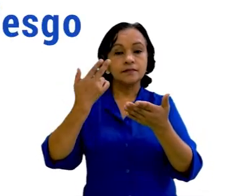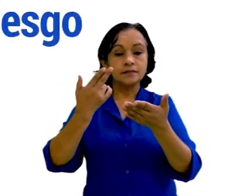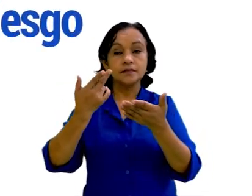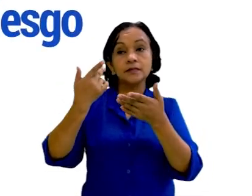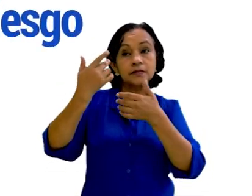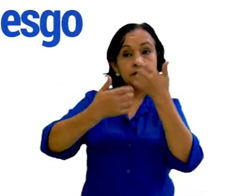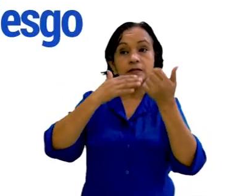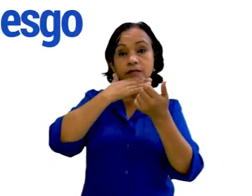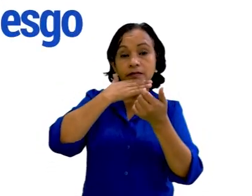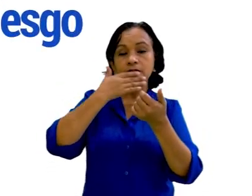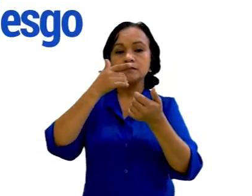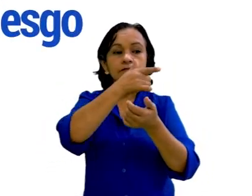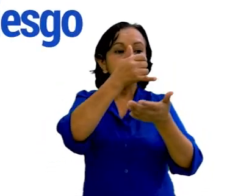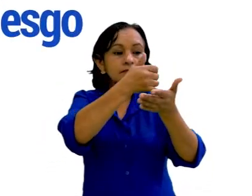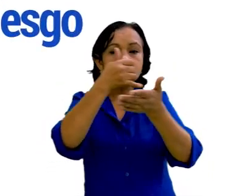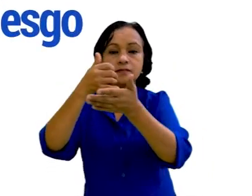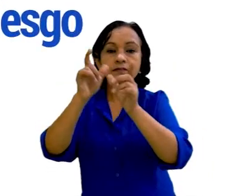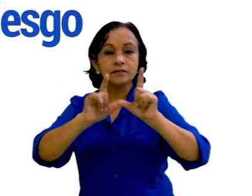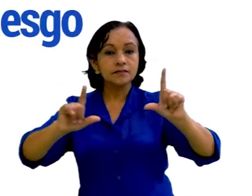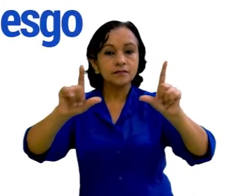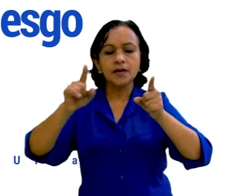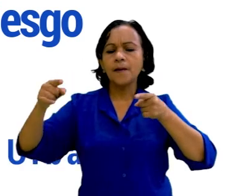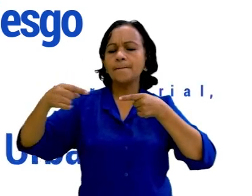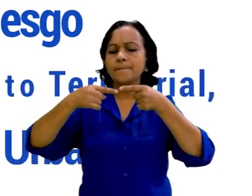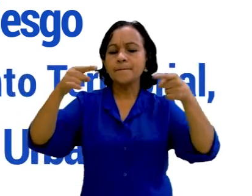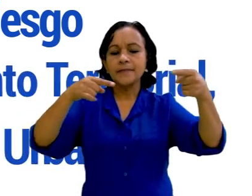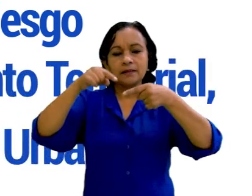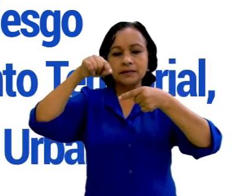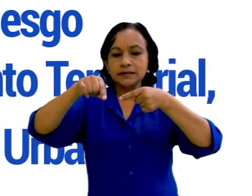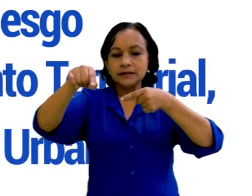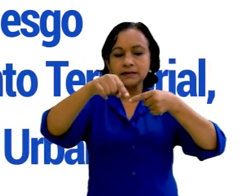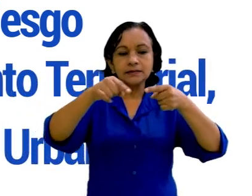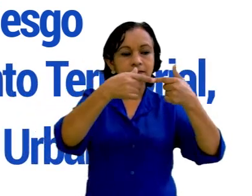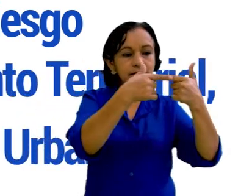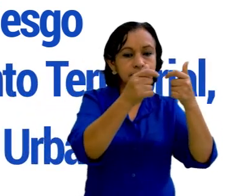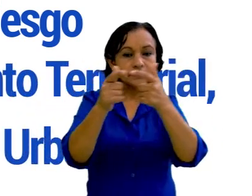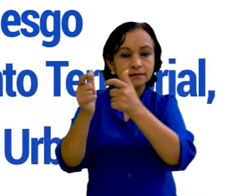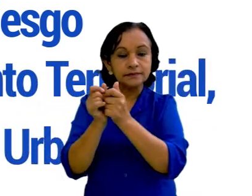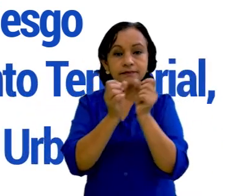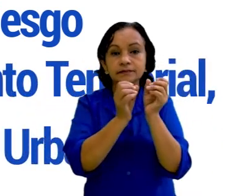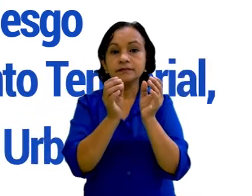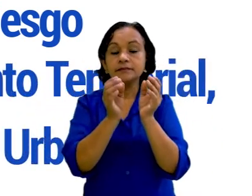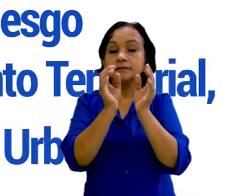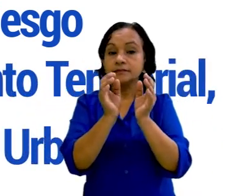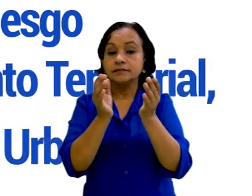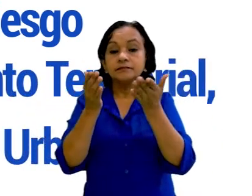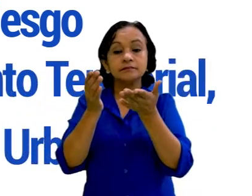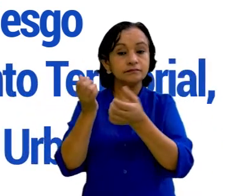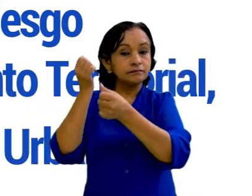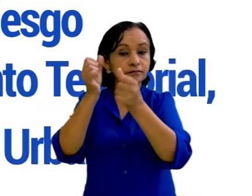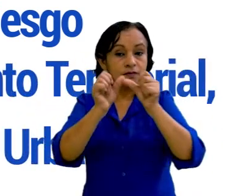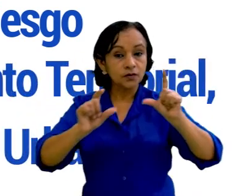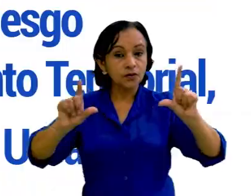reporte de amenazas, vulnerabilidad y riesgo, mapas de multiamenazas, de ordenamiento territorial, de instalaciones esenciales y